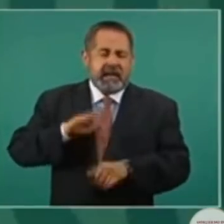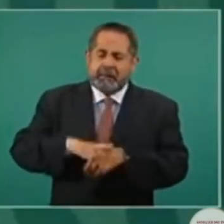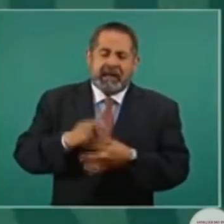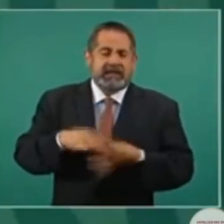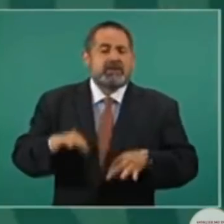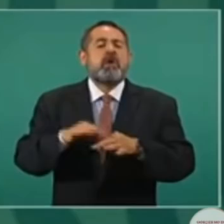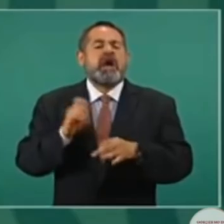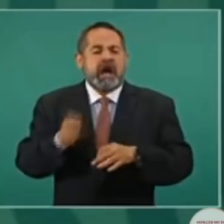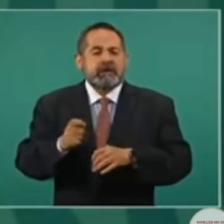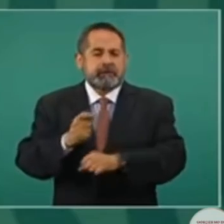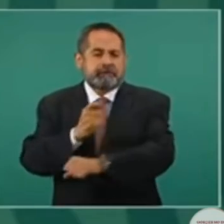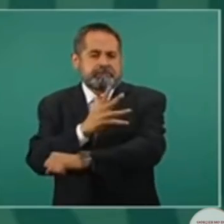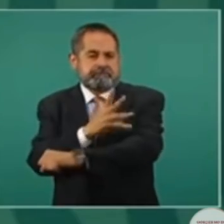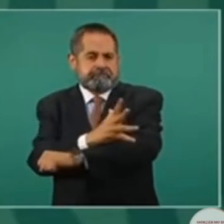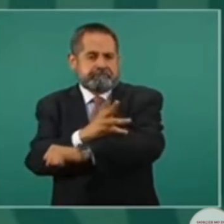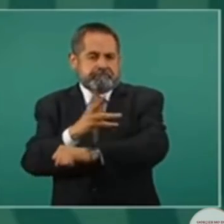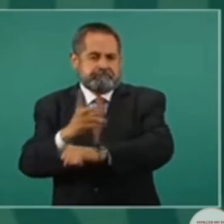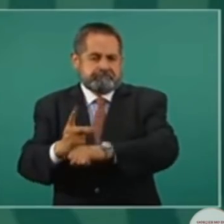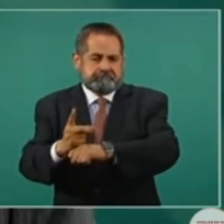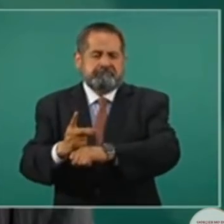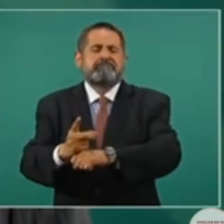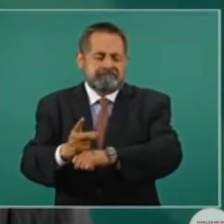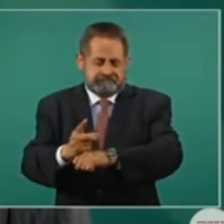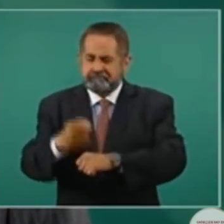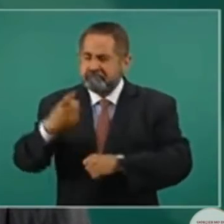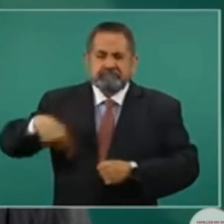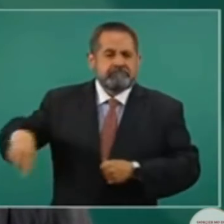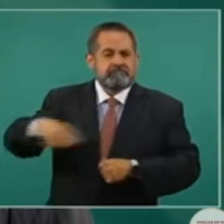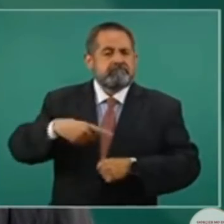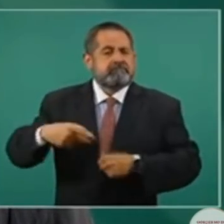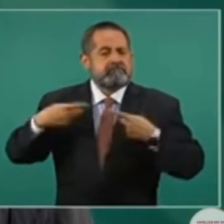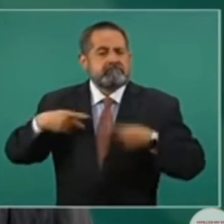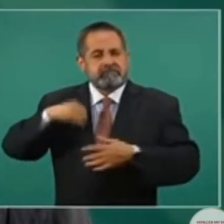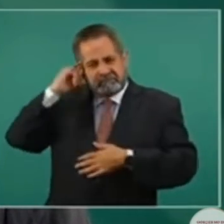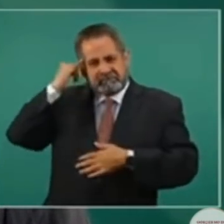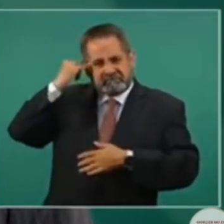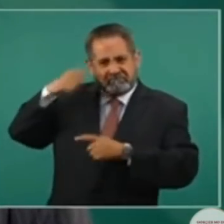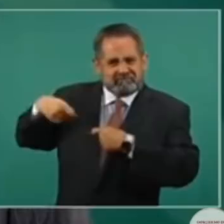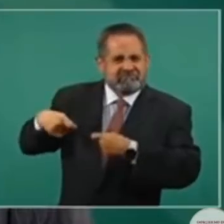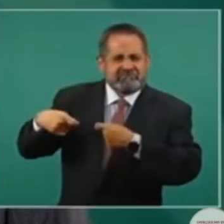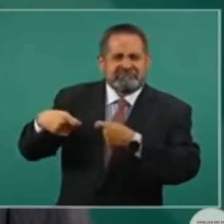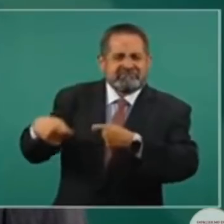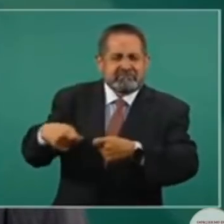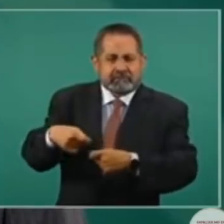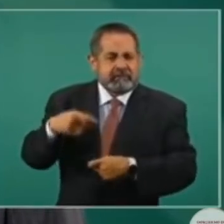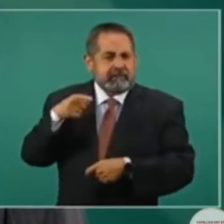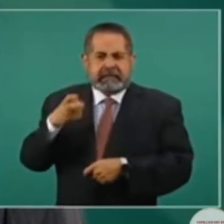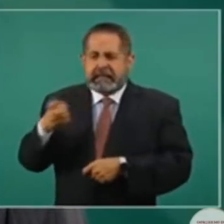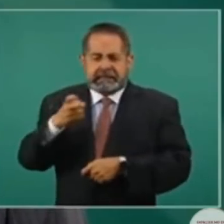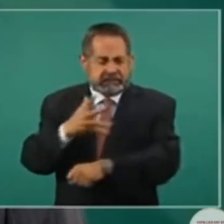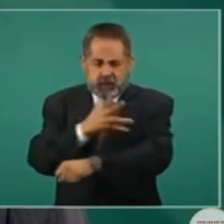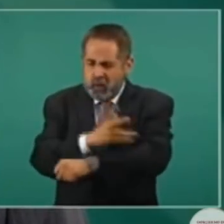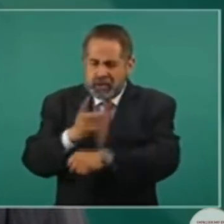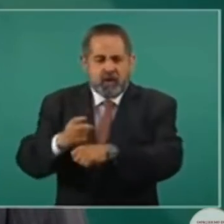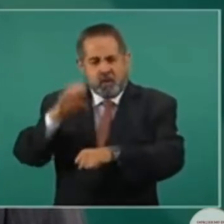pueblos era la honestidad. Y en las familias. Tenemos una gran reserva de valores